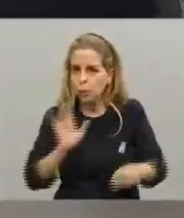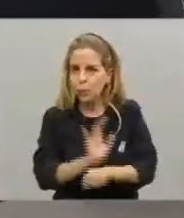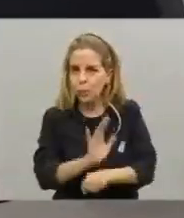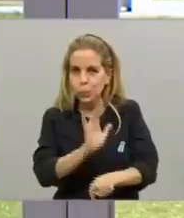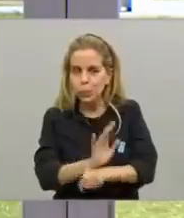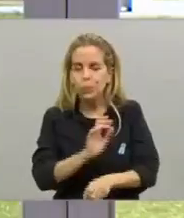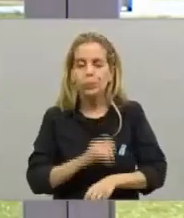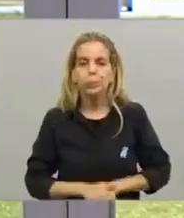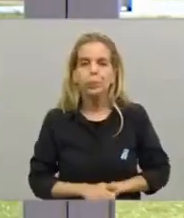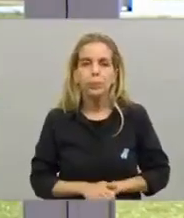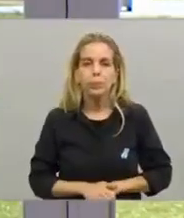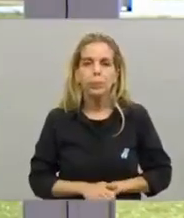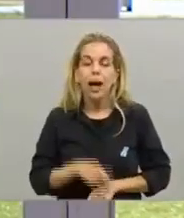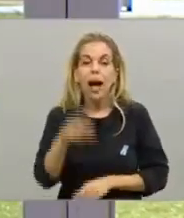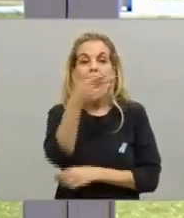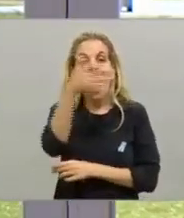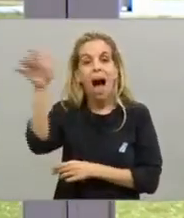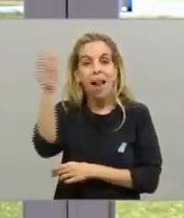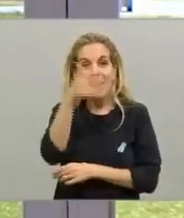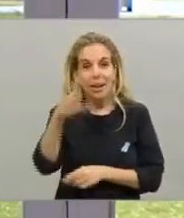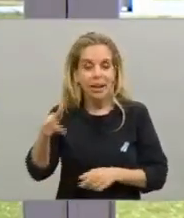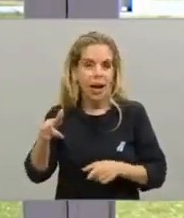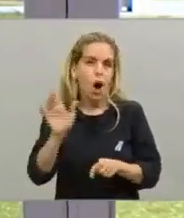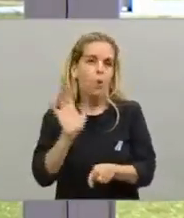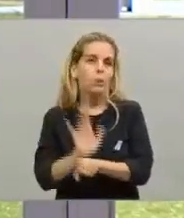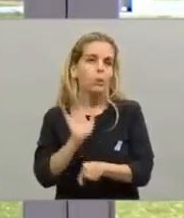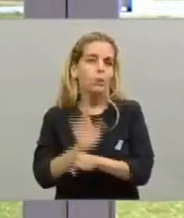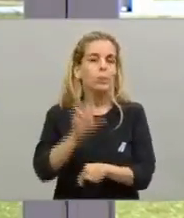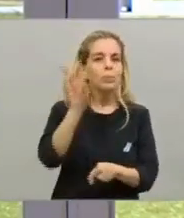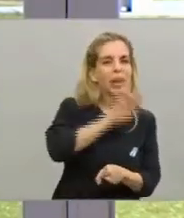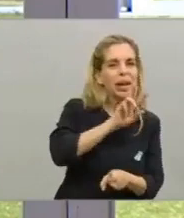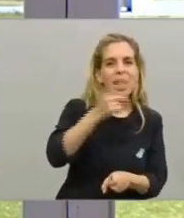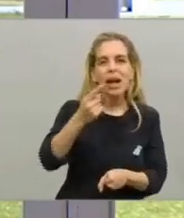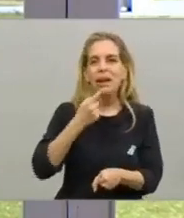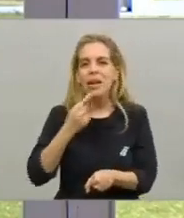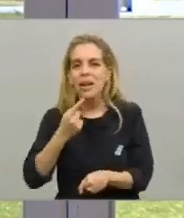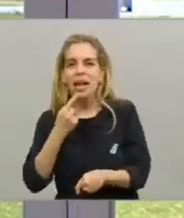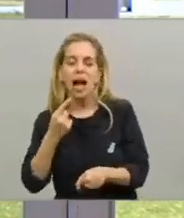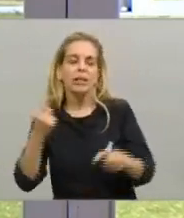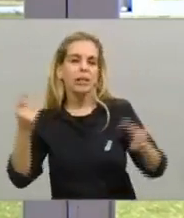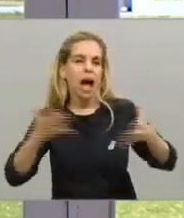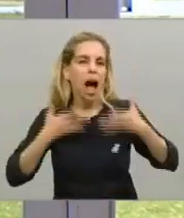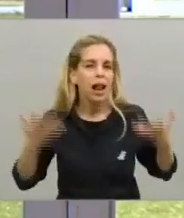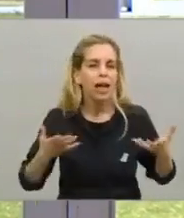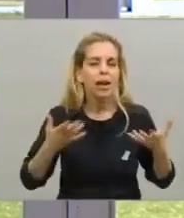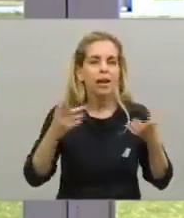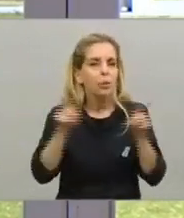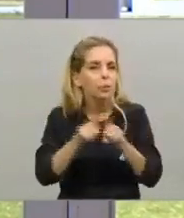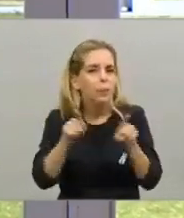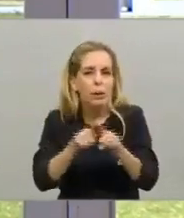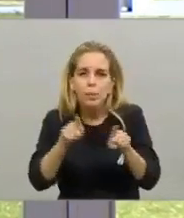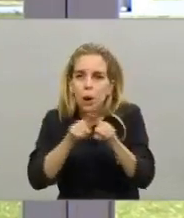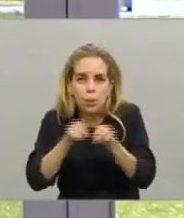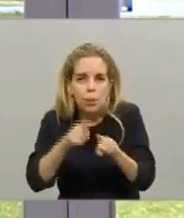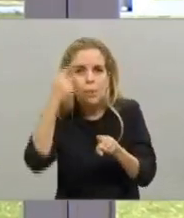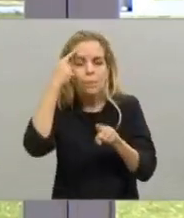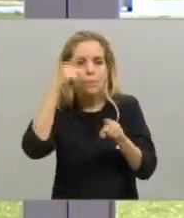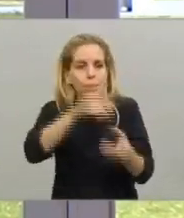Tiene la alegría de las niñas y los niños, las ganas de crecer y de aprender.